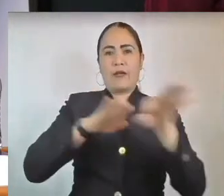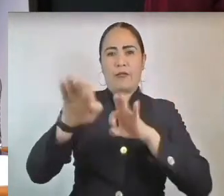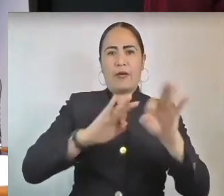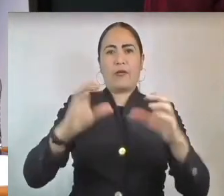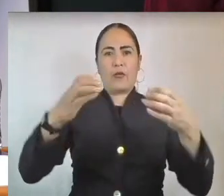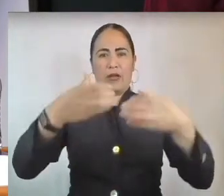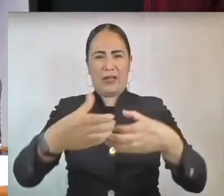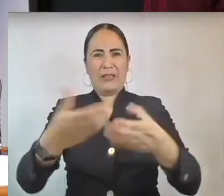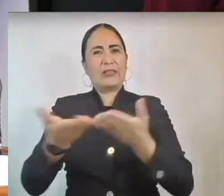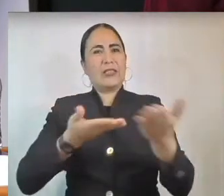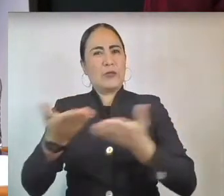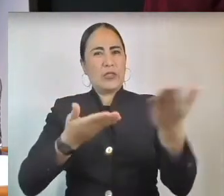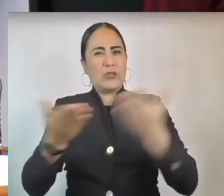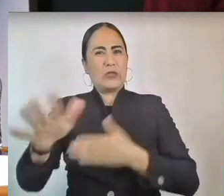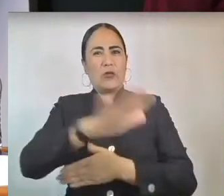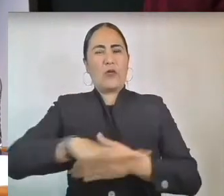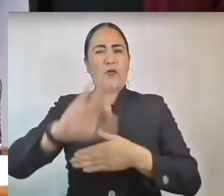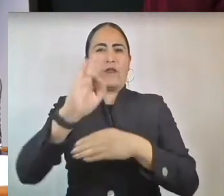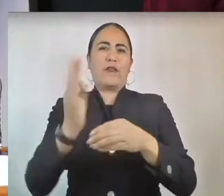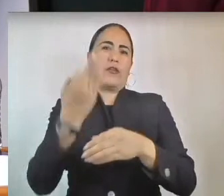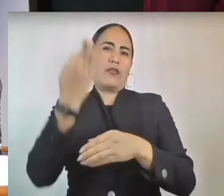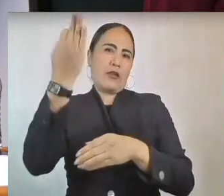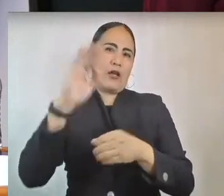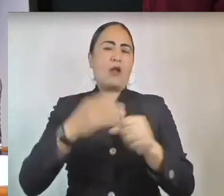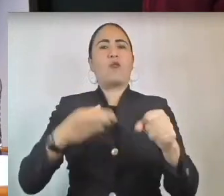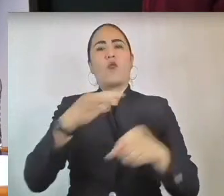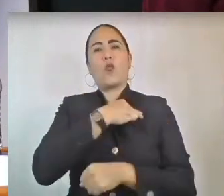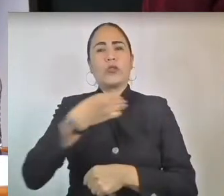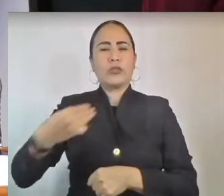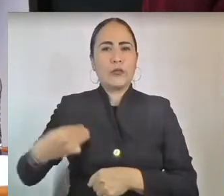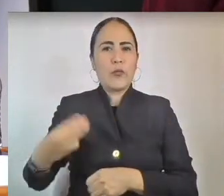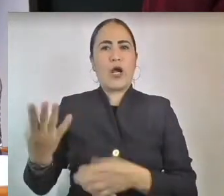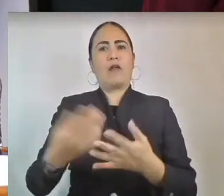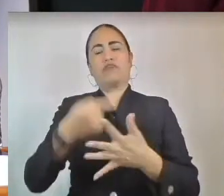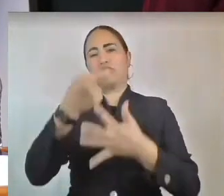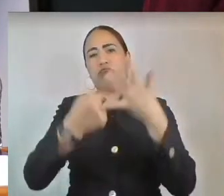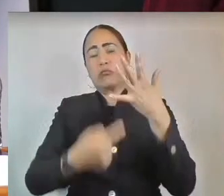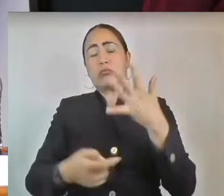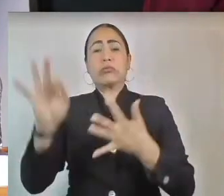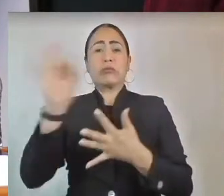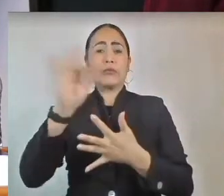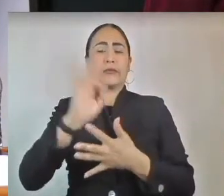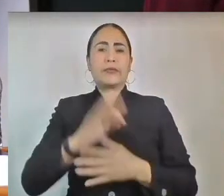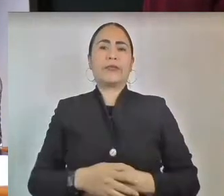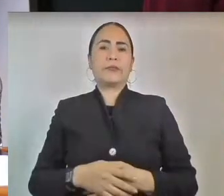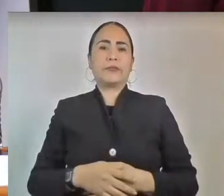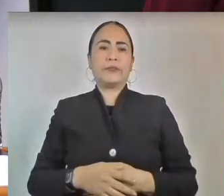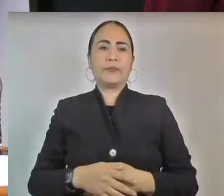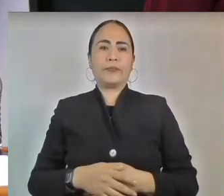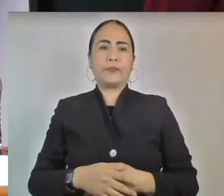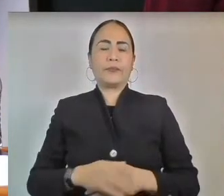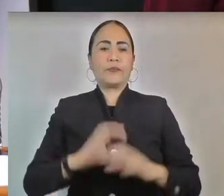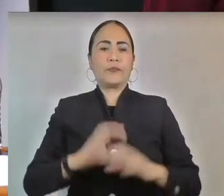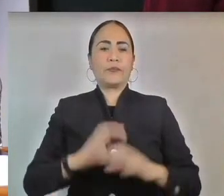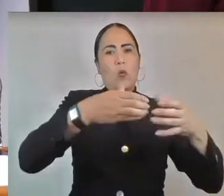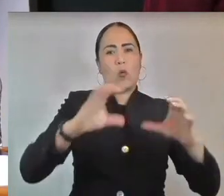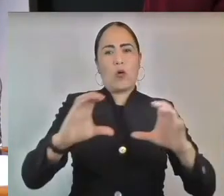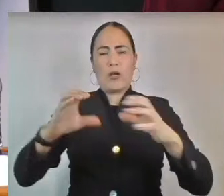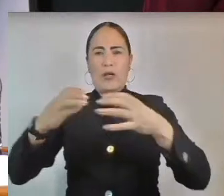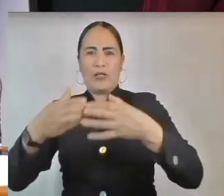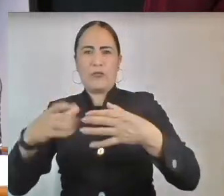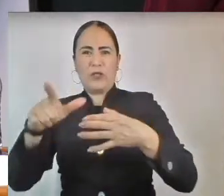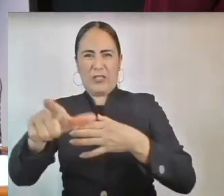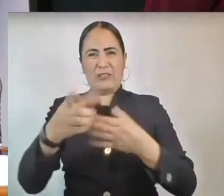Federal, estatal o municipal, con motivo de alguna recomendación emitida por organismos públicos de derechos